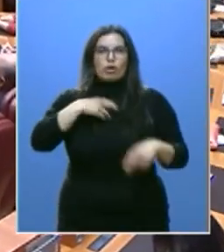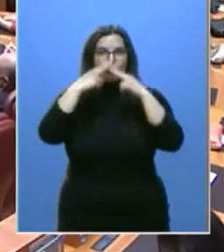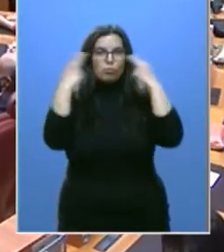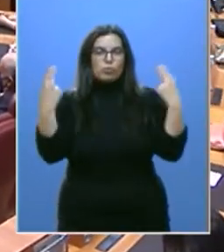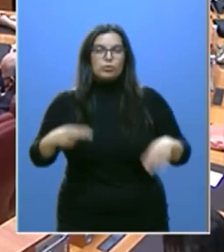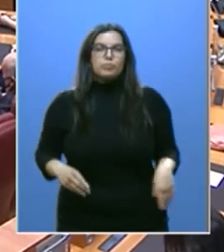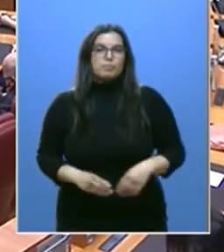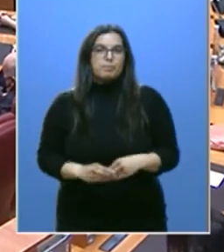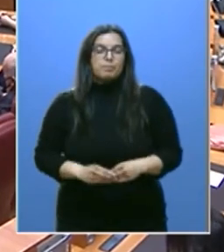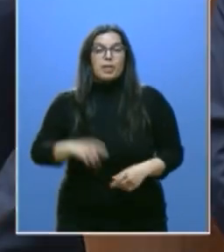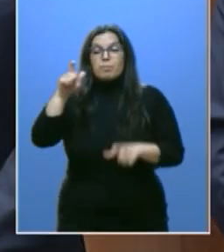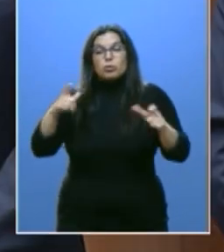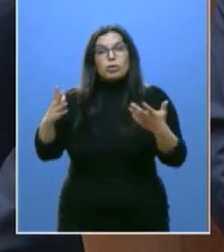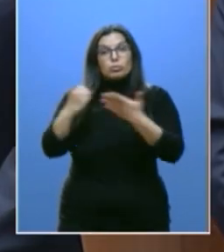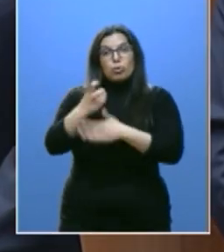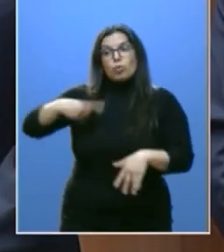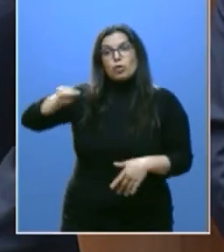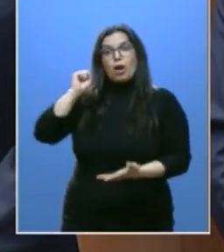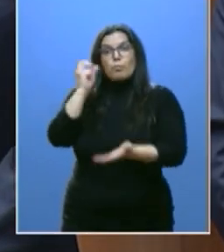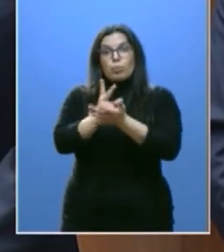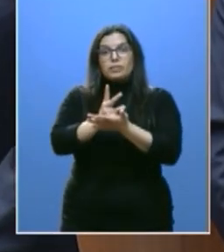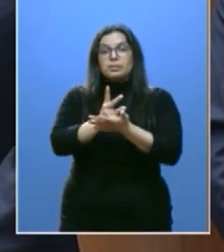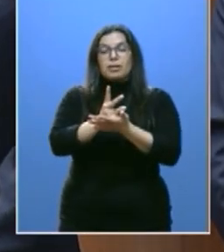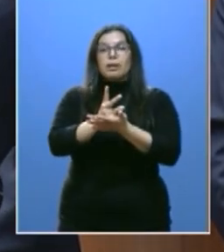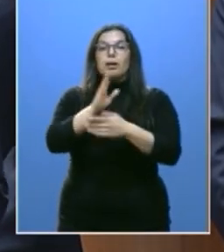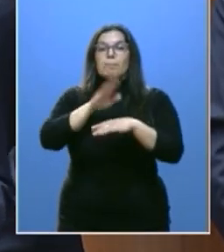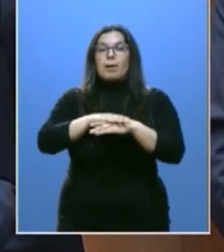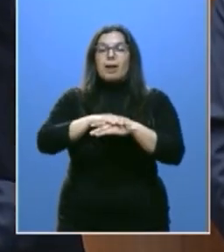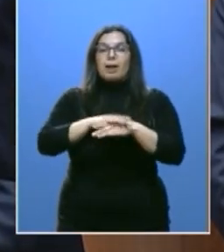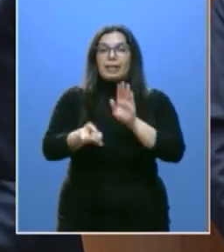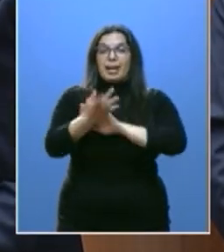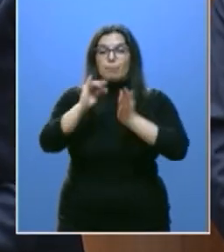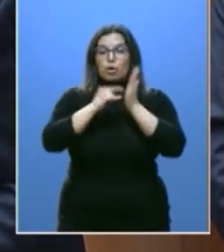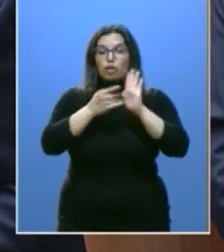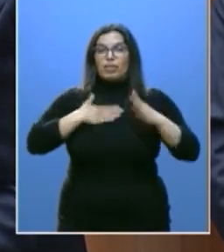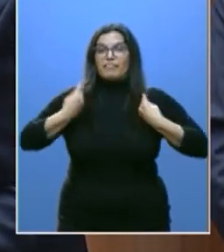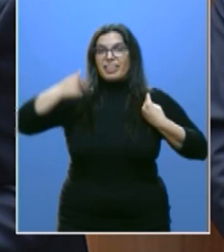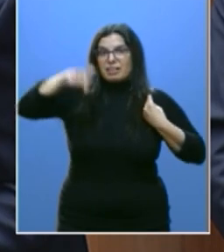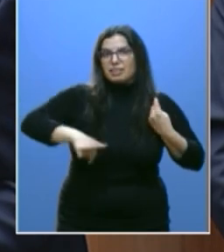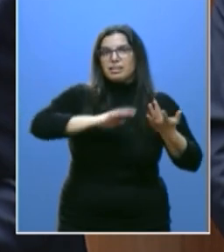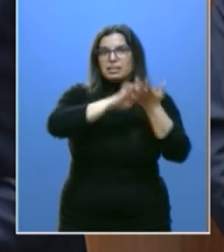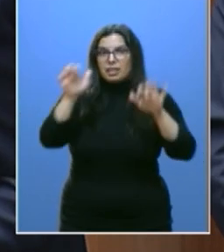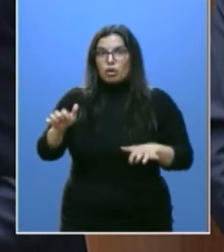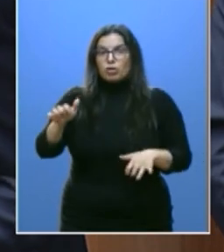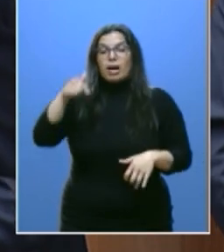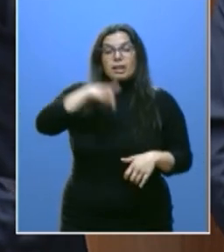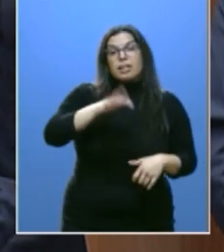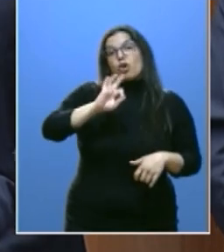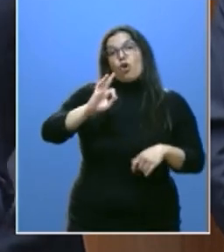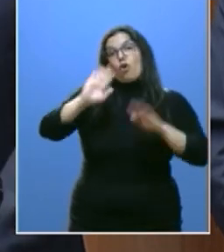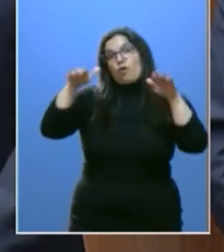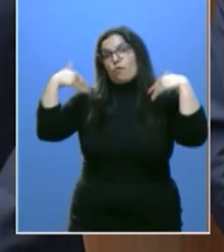en todos aquellos que han apostado por Castilla y León como proyecto de vida, que están aquí o fuera de nuestras